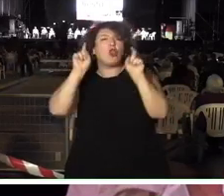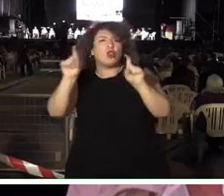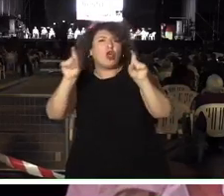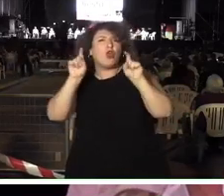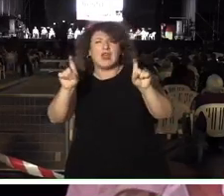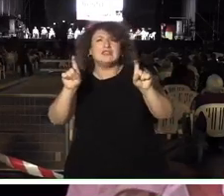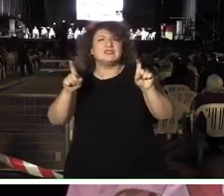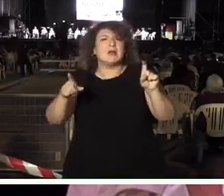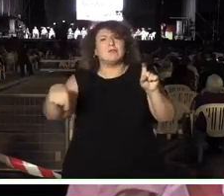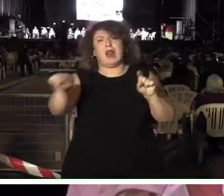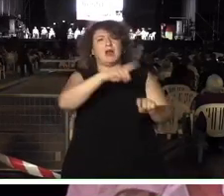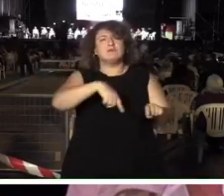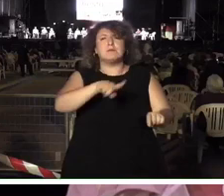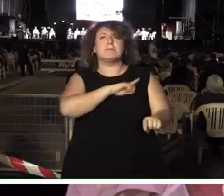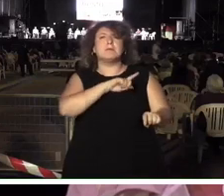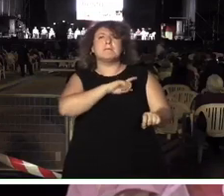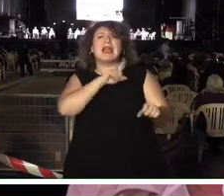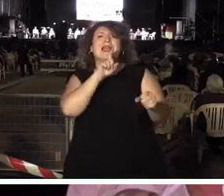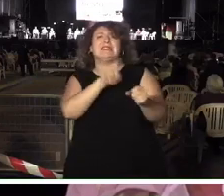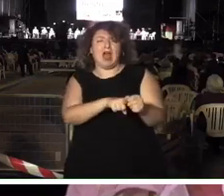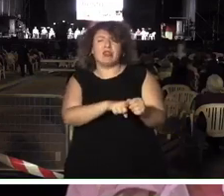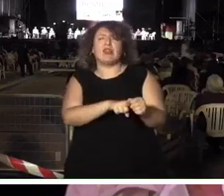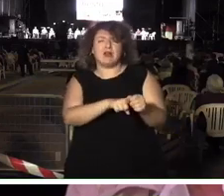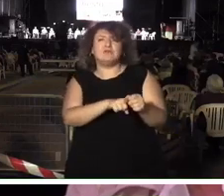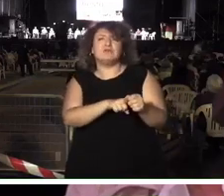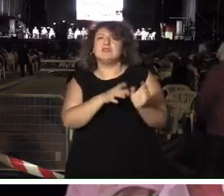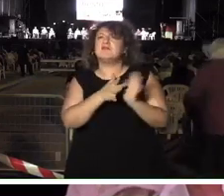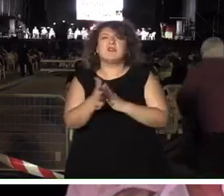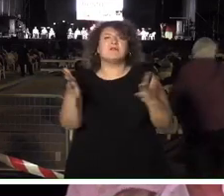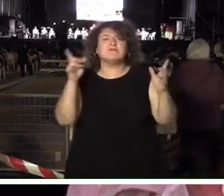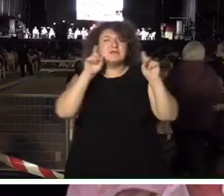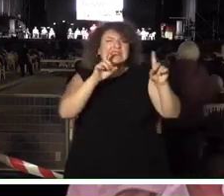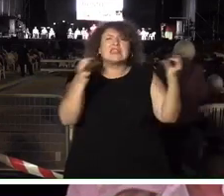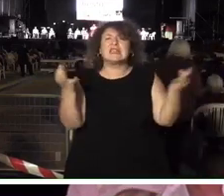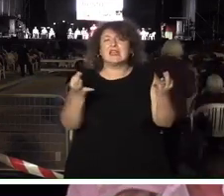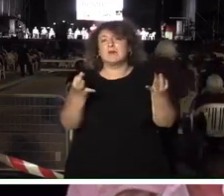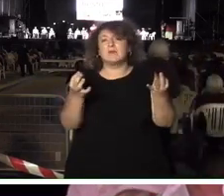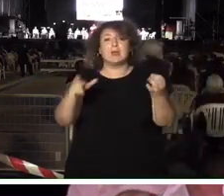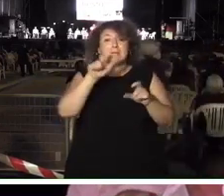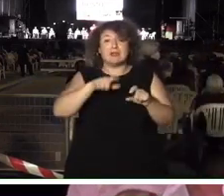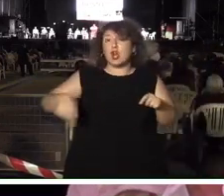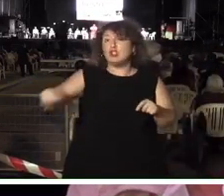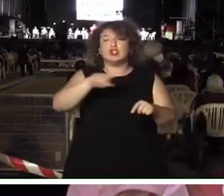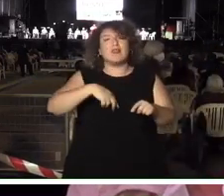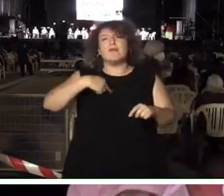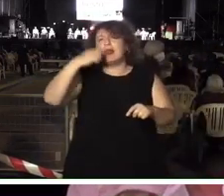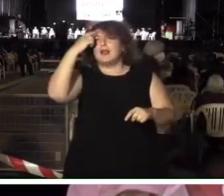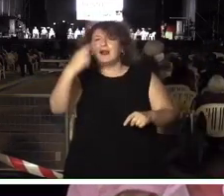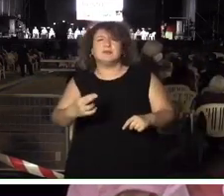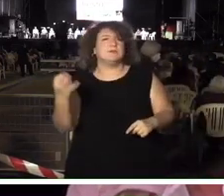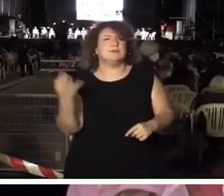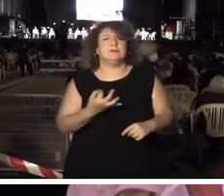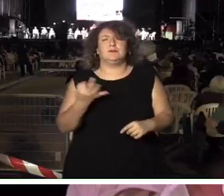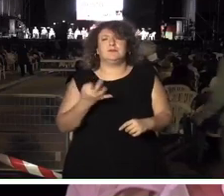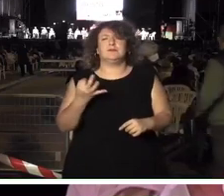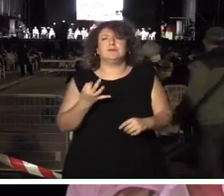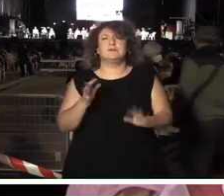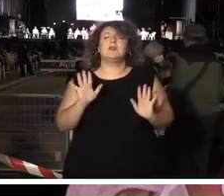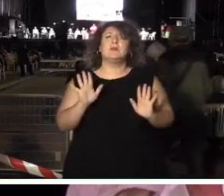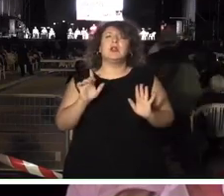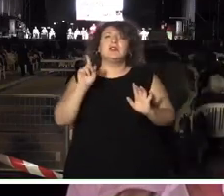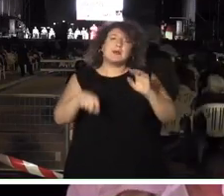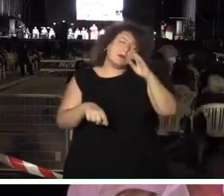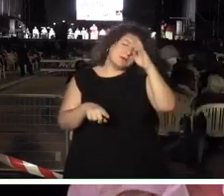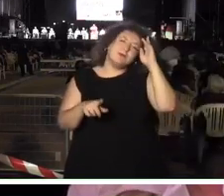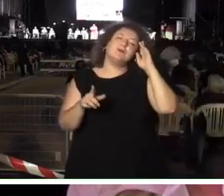entre toda la militancia, que es un ejercicio de respeto al conjunto de todas las personas y además que tenía su contrapartida,